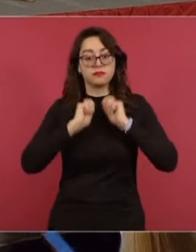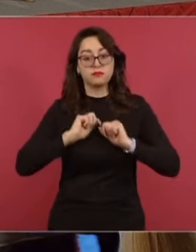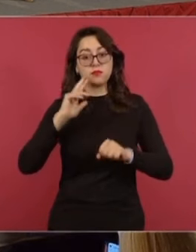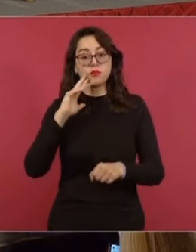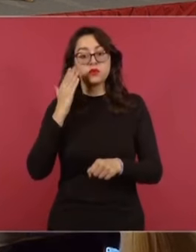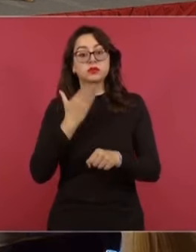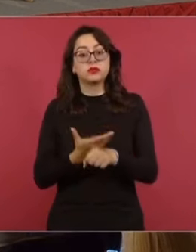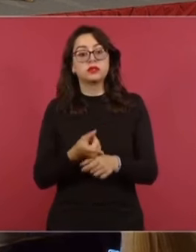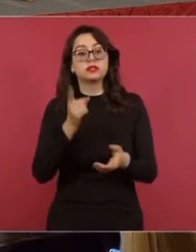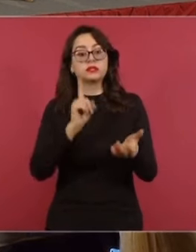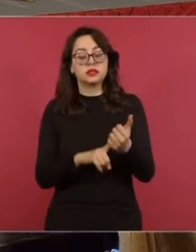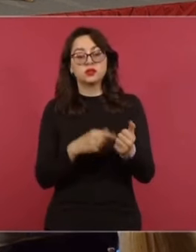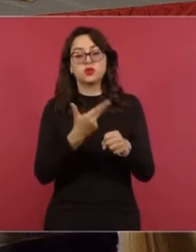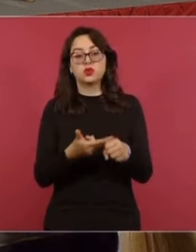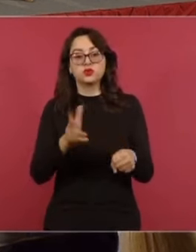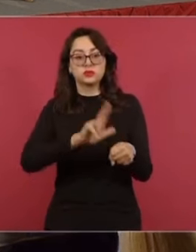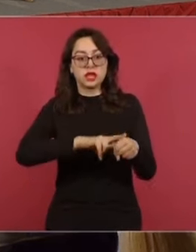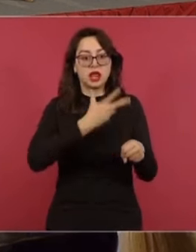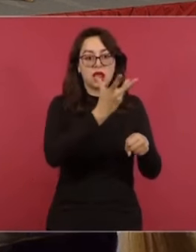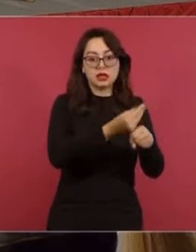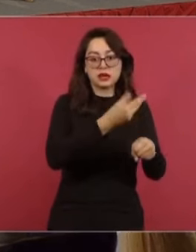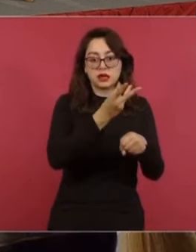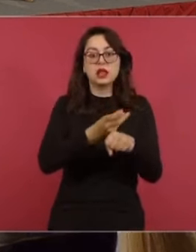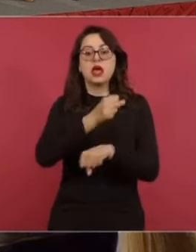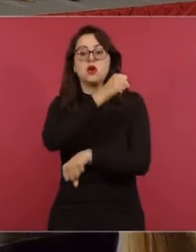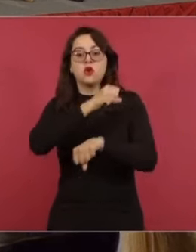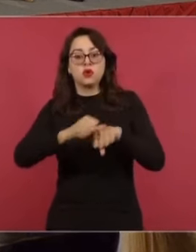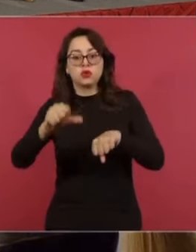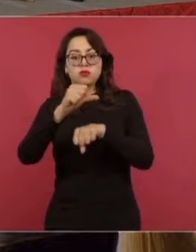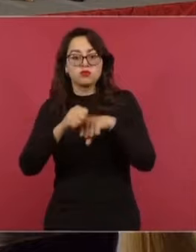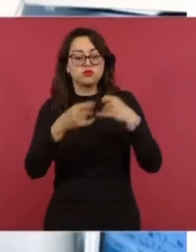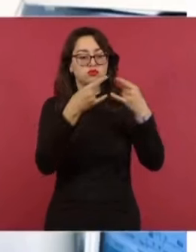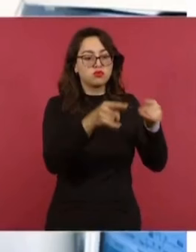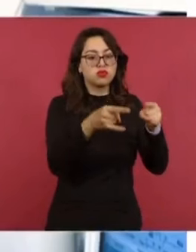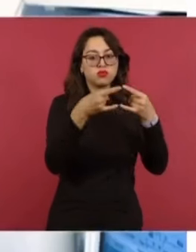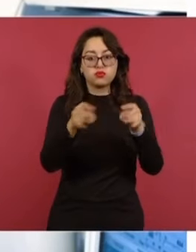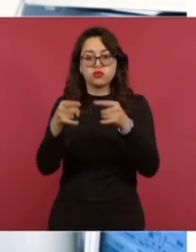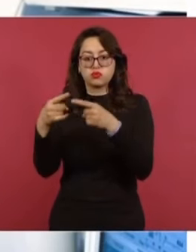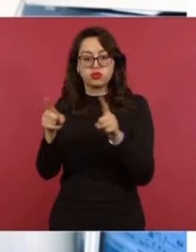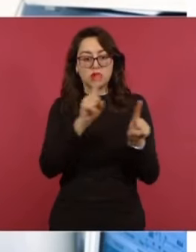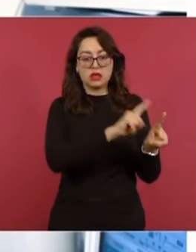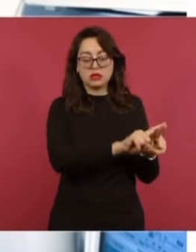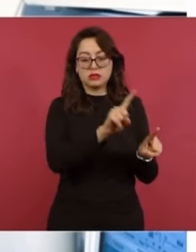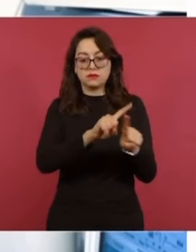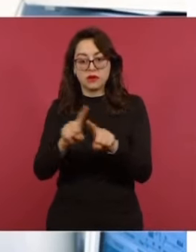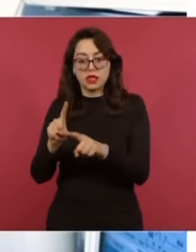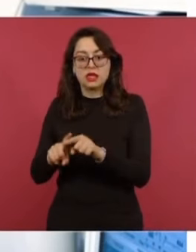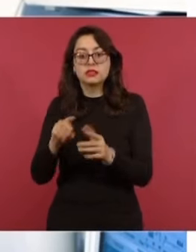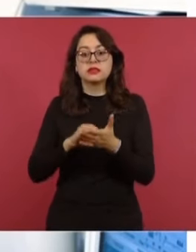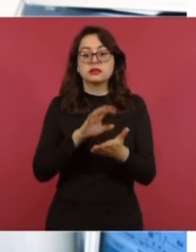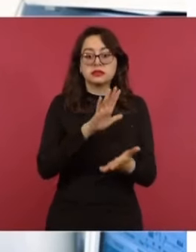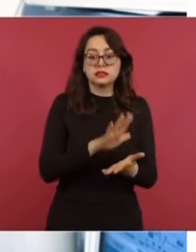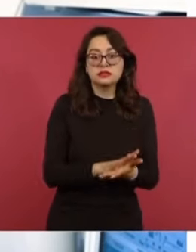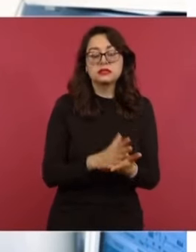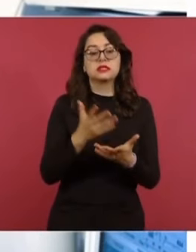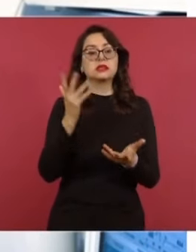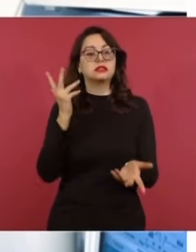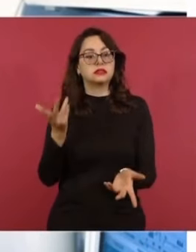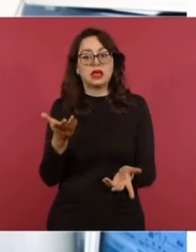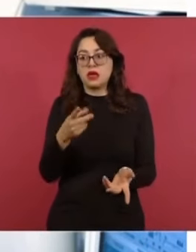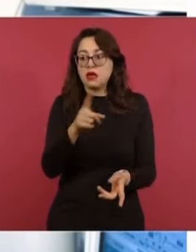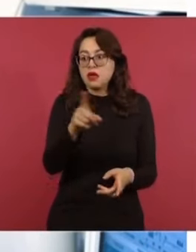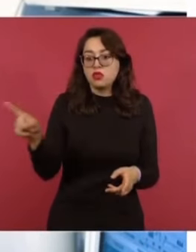esto significa ampliar áreas de cuidados intensivos, de cuidados neonatales, consultas, consultorios, residencias,